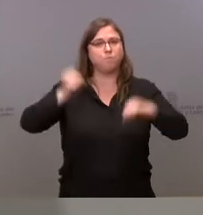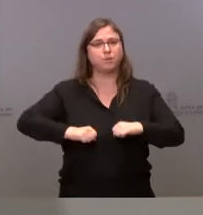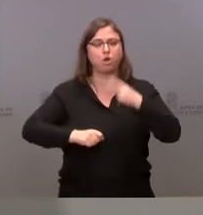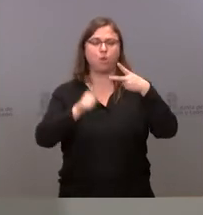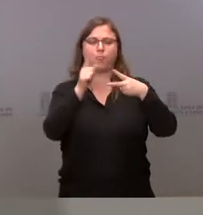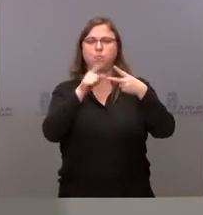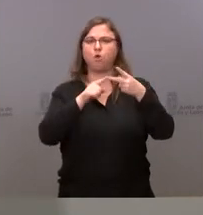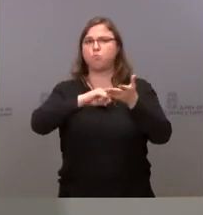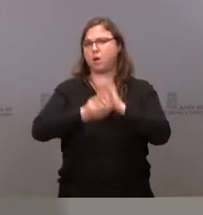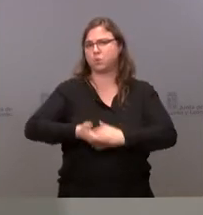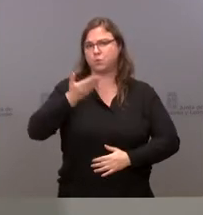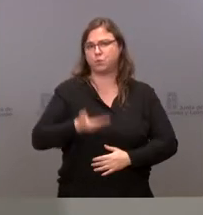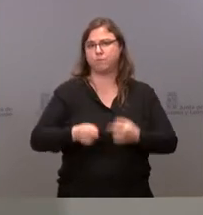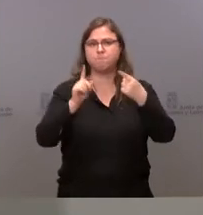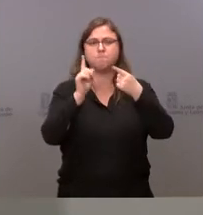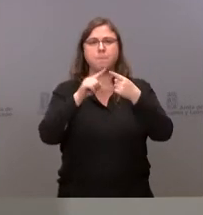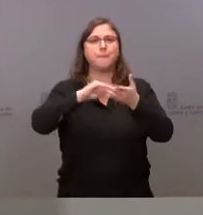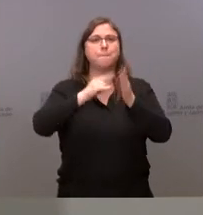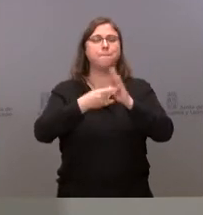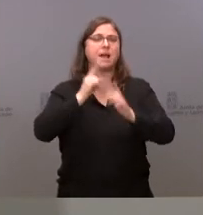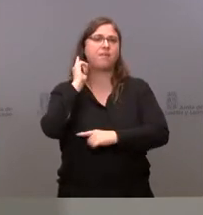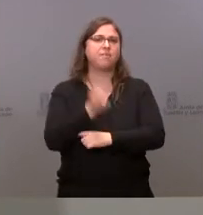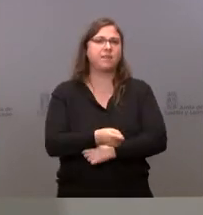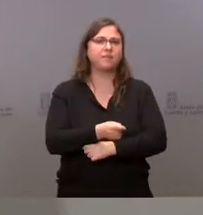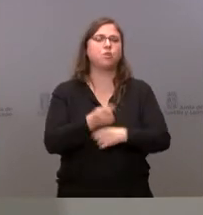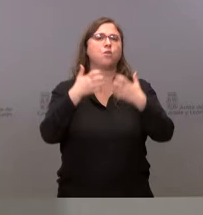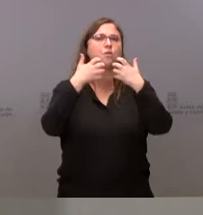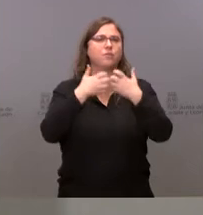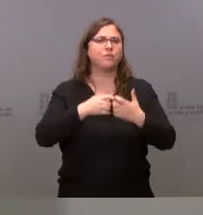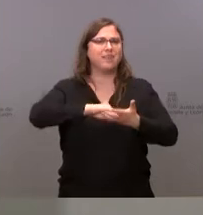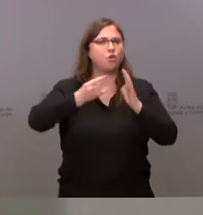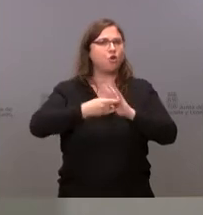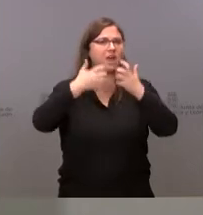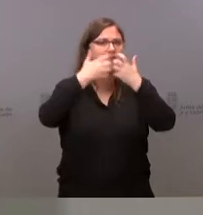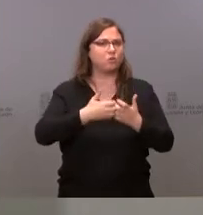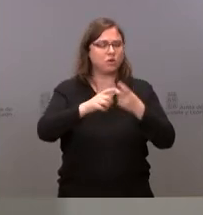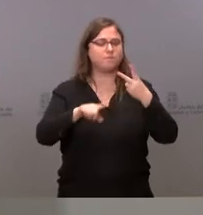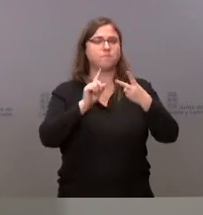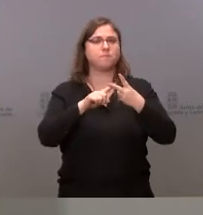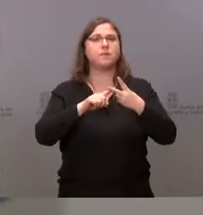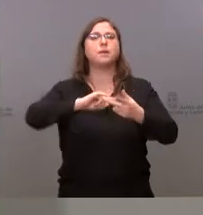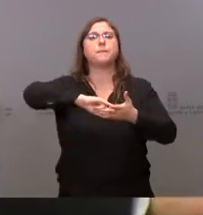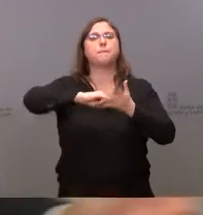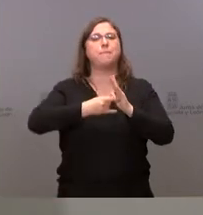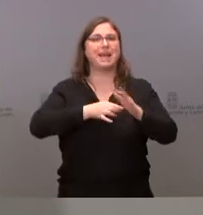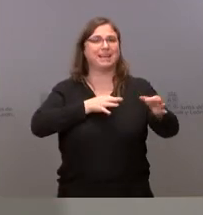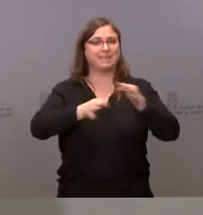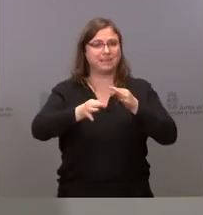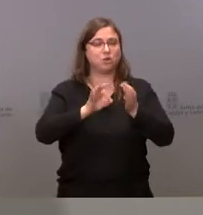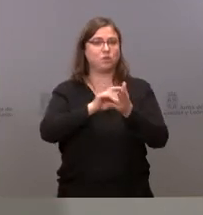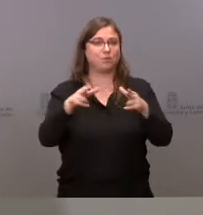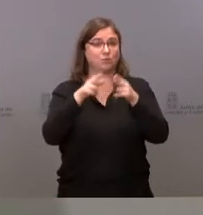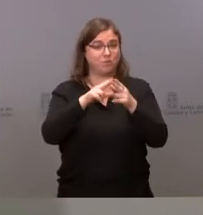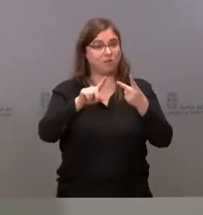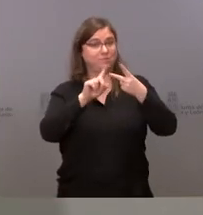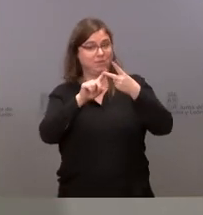importantes planes, el Plan Director de Promoción Industrial y el Plan Estratégico de Servicios Sociales. Sobre el segundo detallará